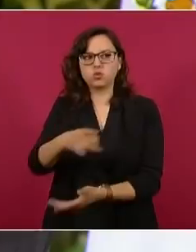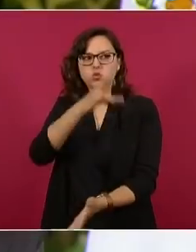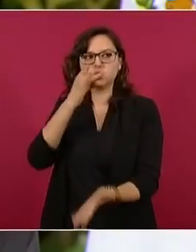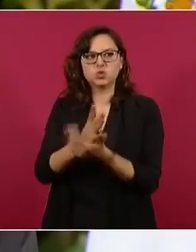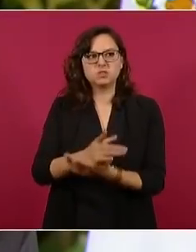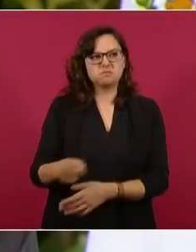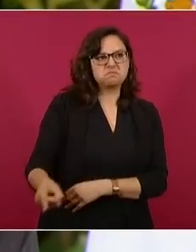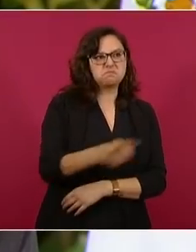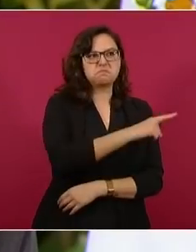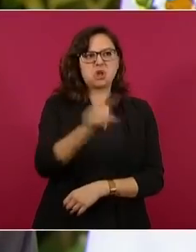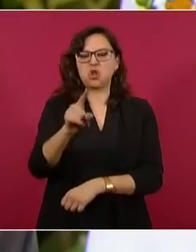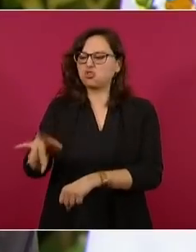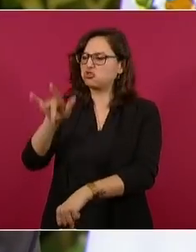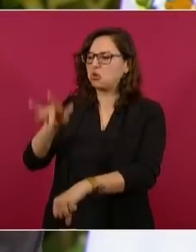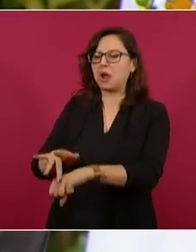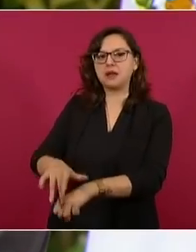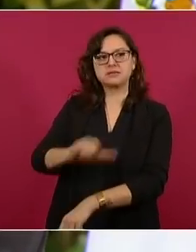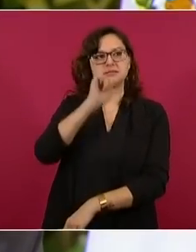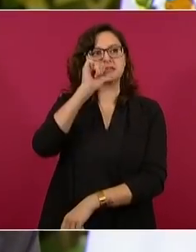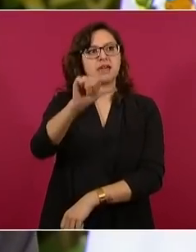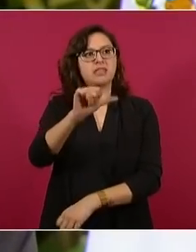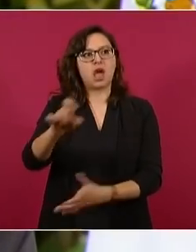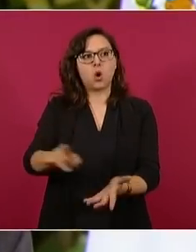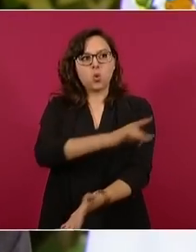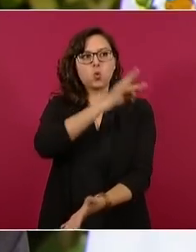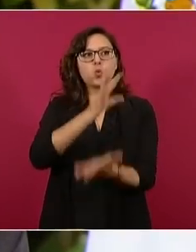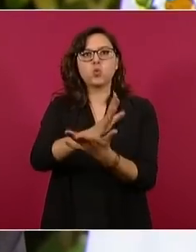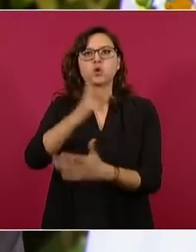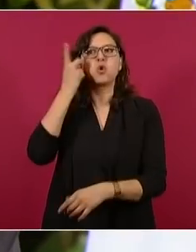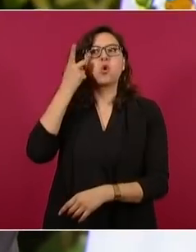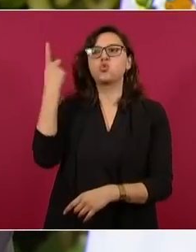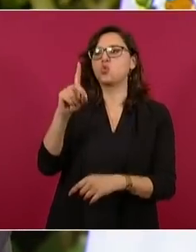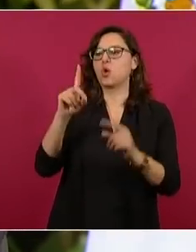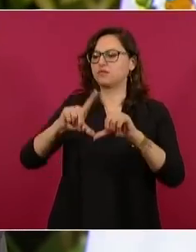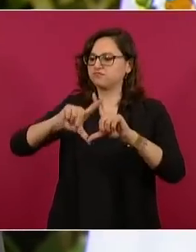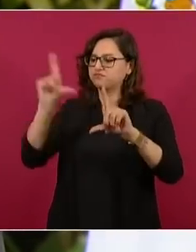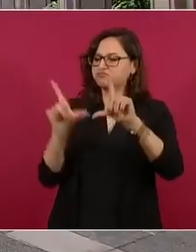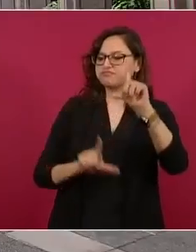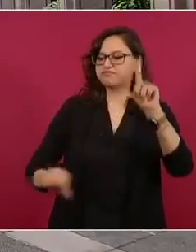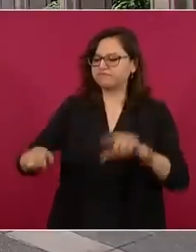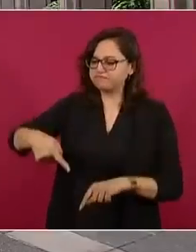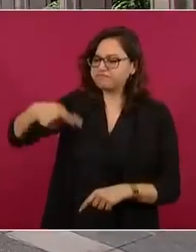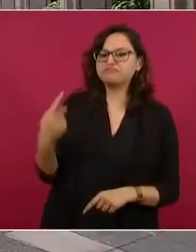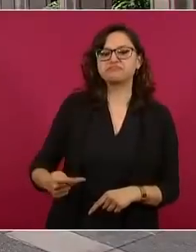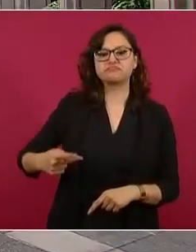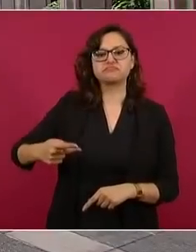como propiedad absoluta del pueblo y de la nación.